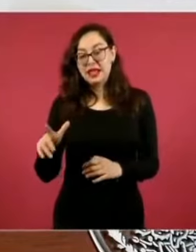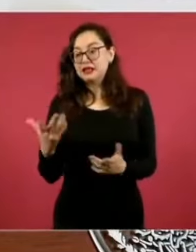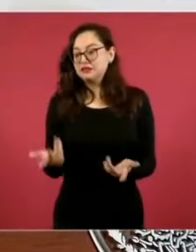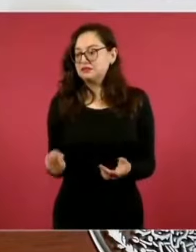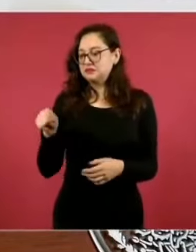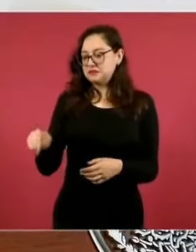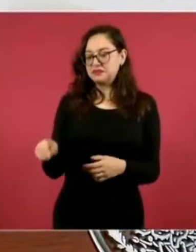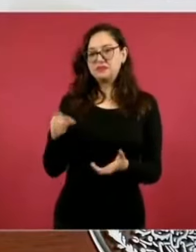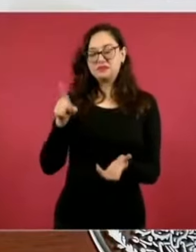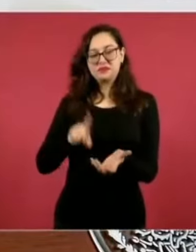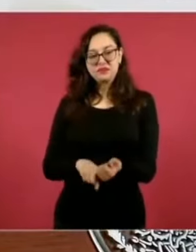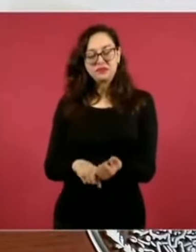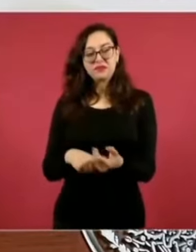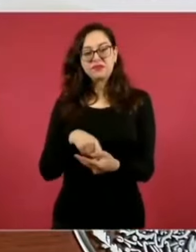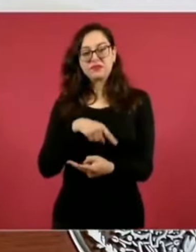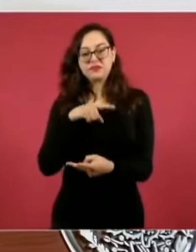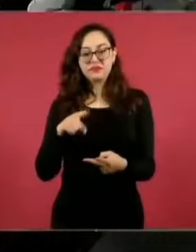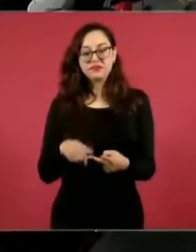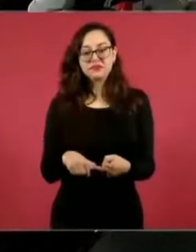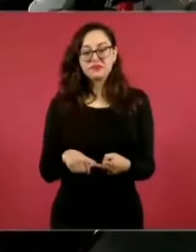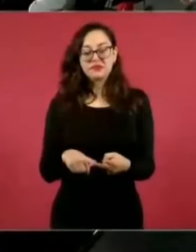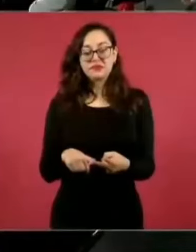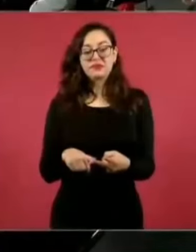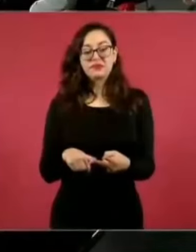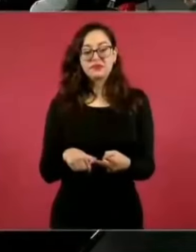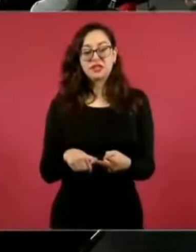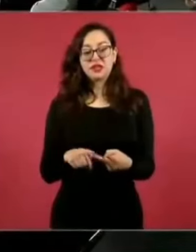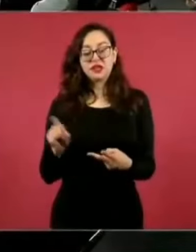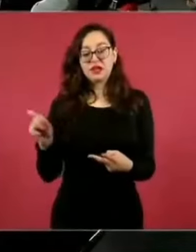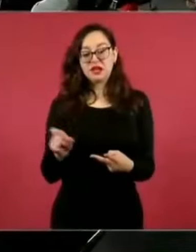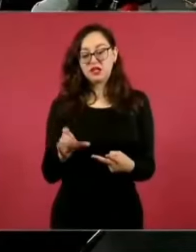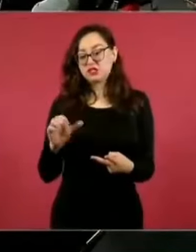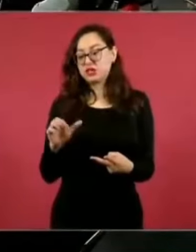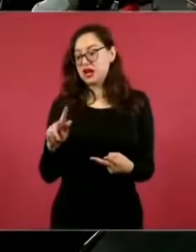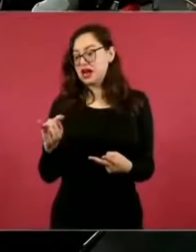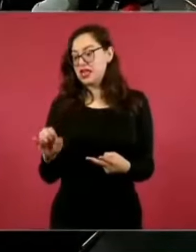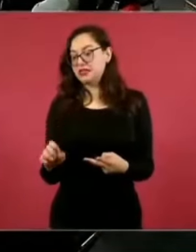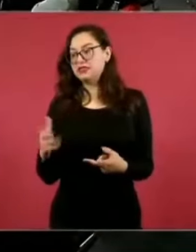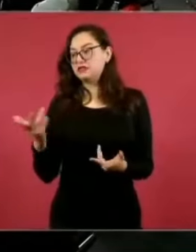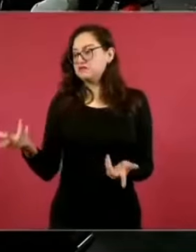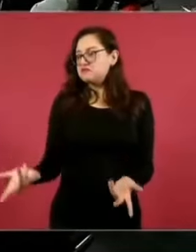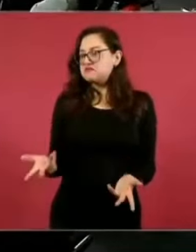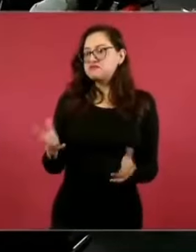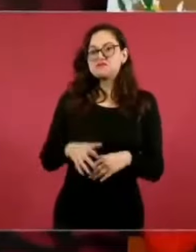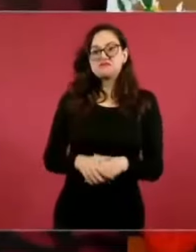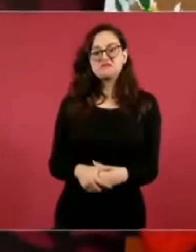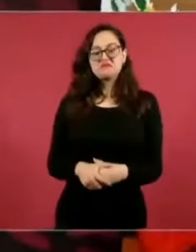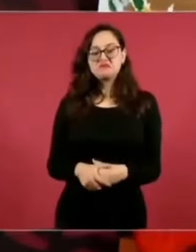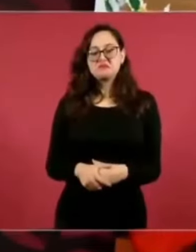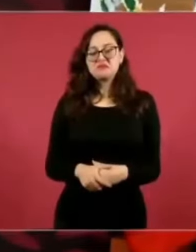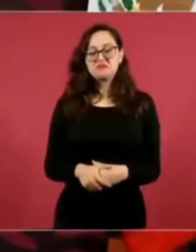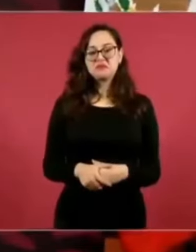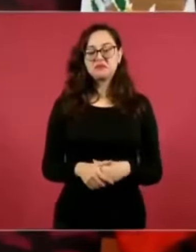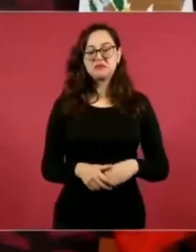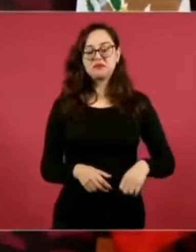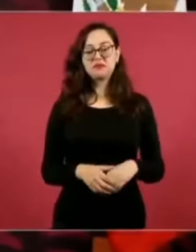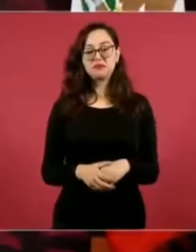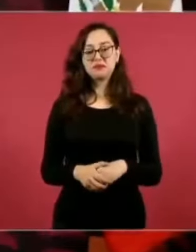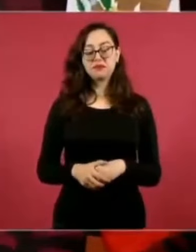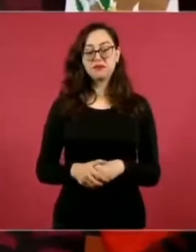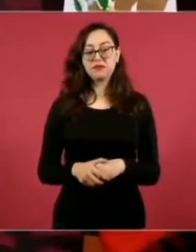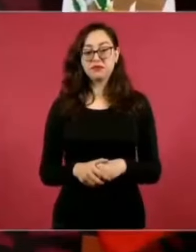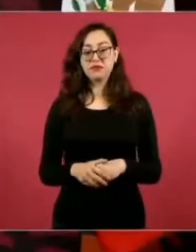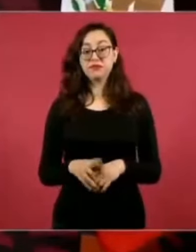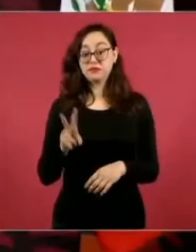como, ¿cómo se llama? Xcaret, no lo de Xeljá, fue